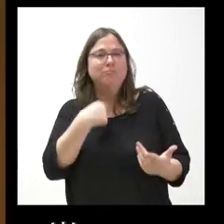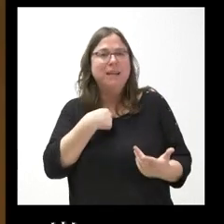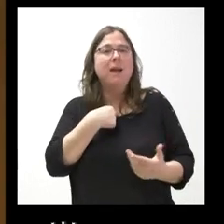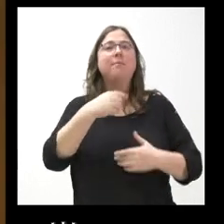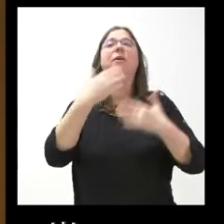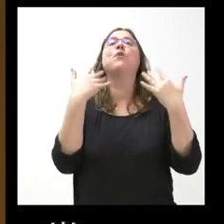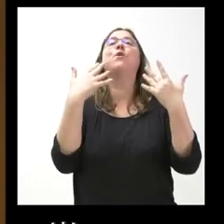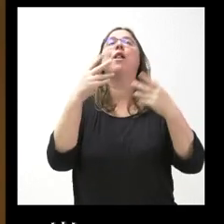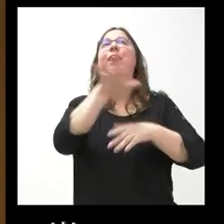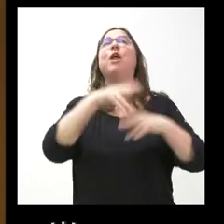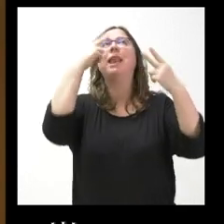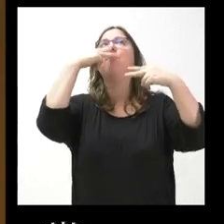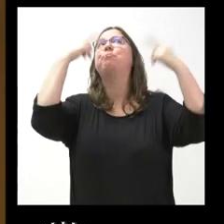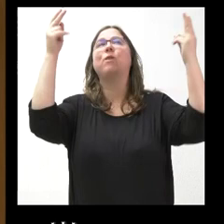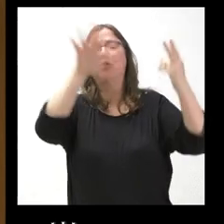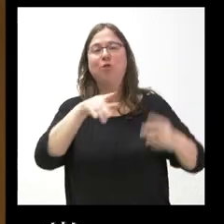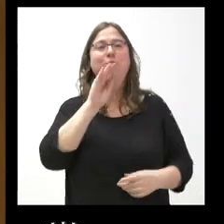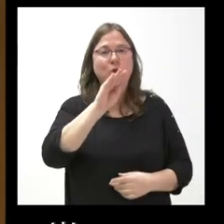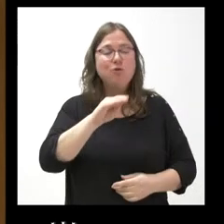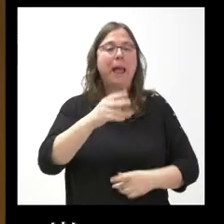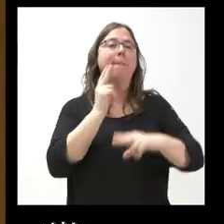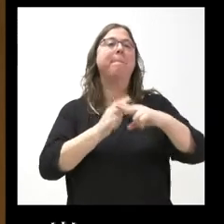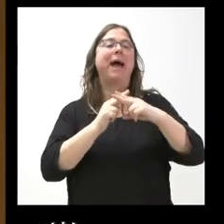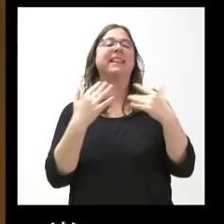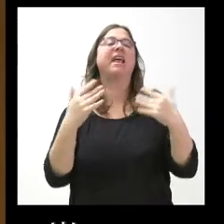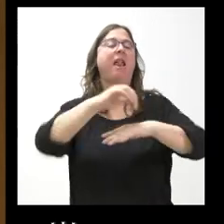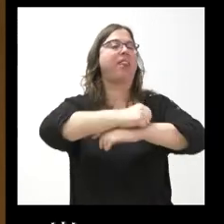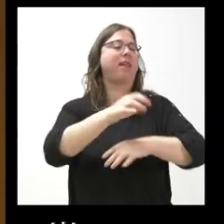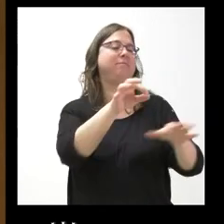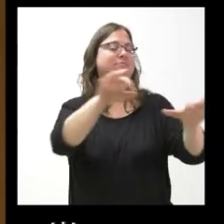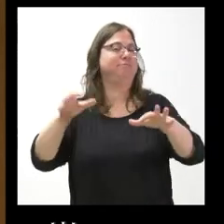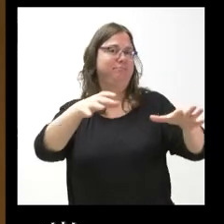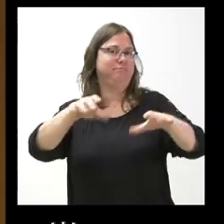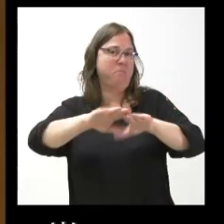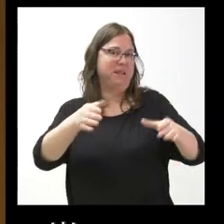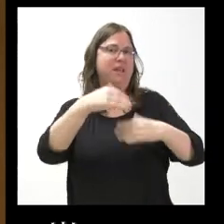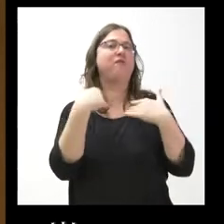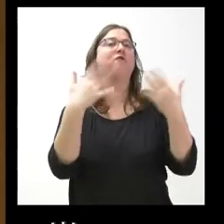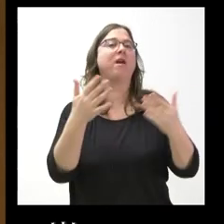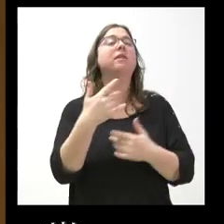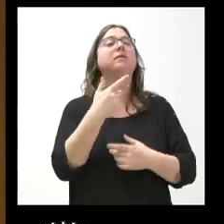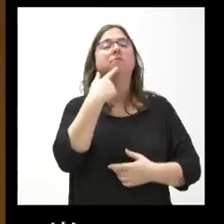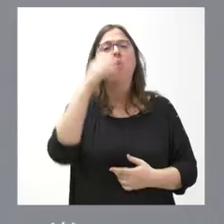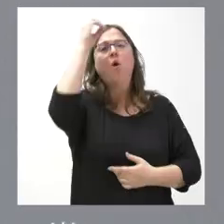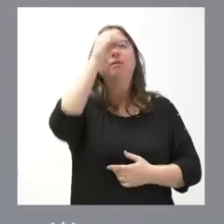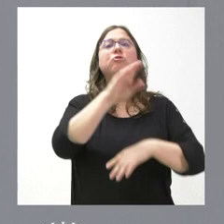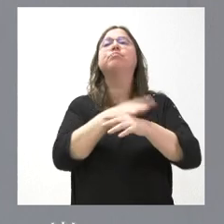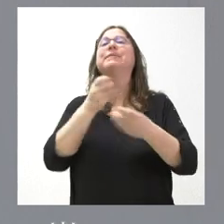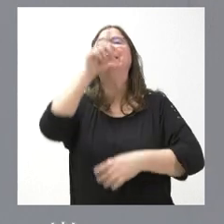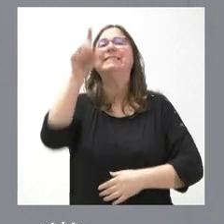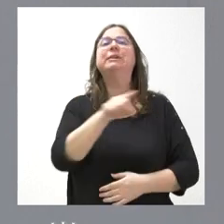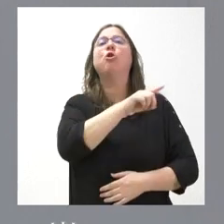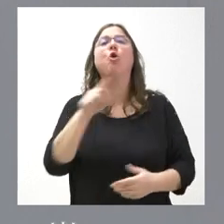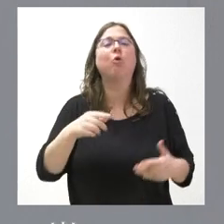no como lugar público en general, sino en el caso de las terrazas, ¿cuál es la postura que han trasladado al ministerio? SEÑOR